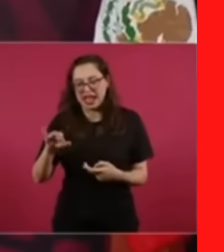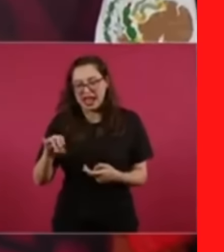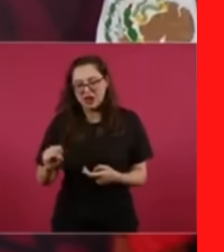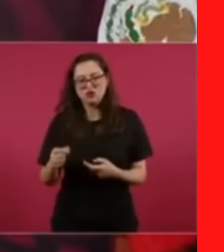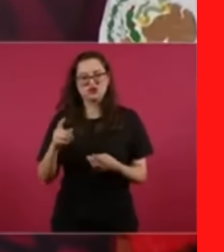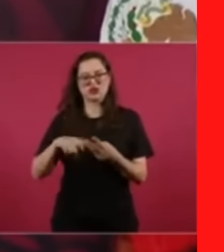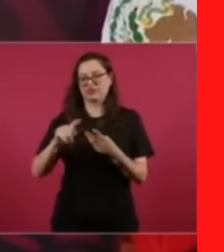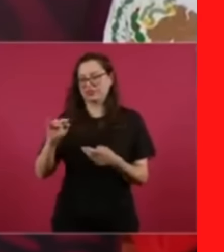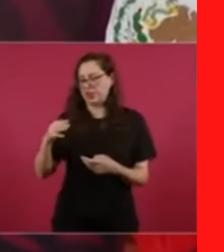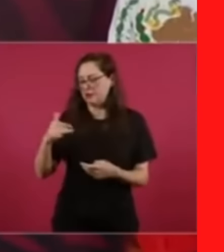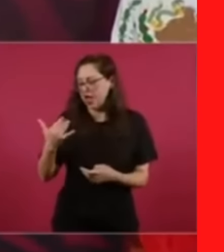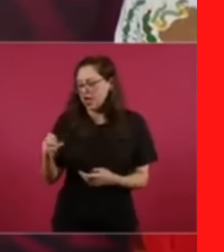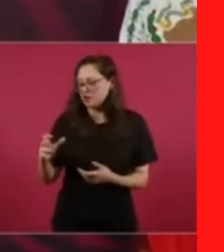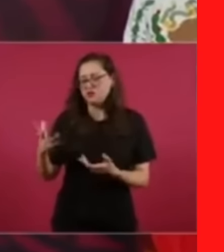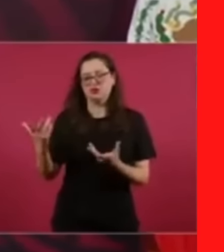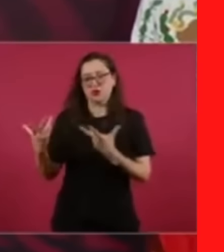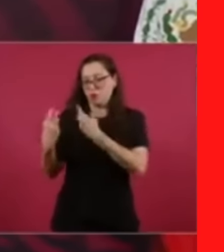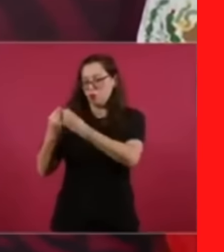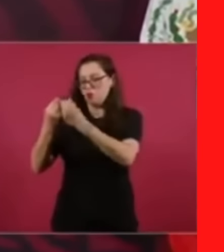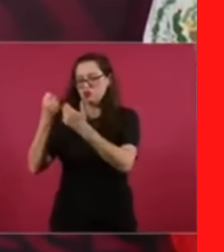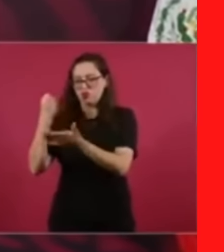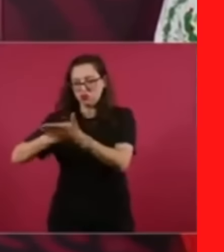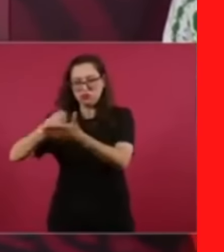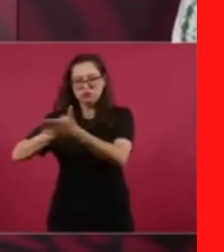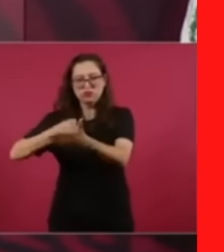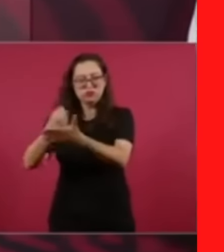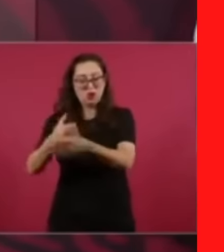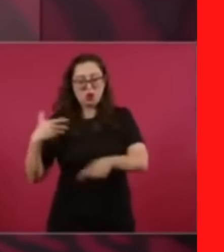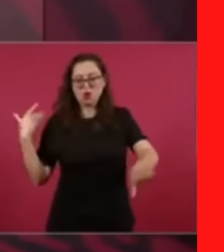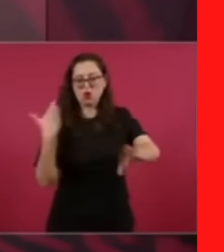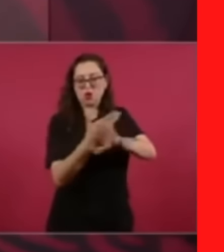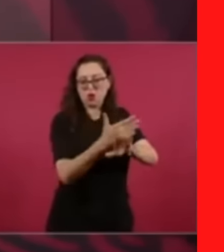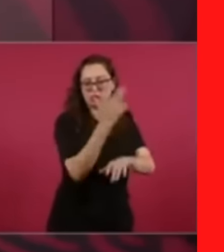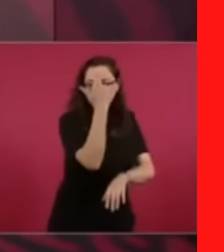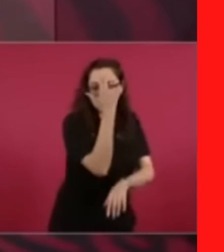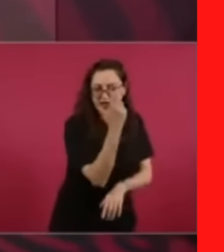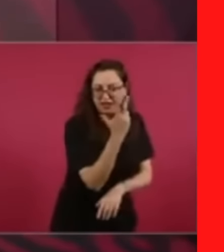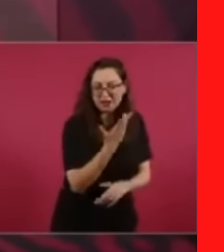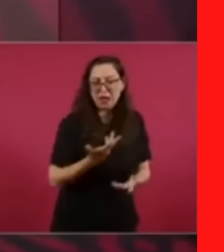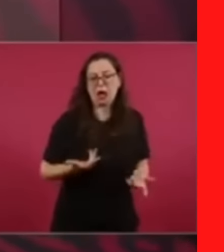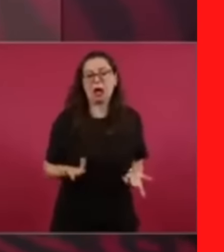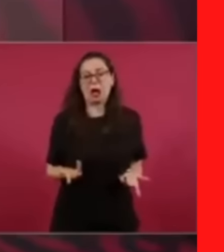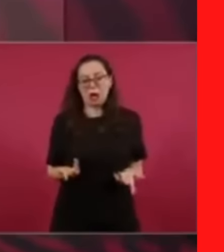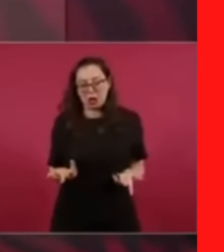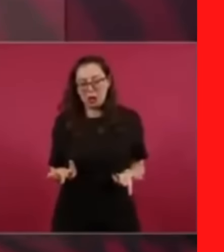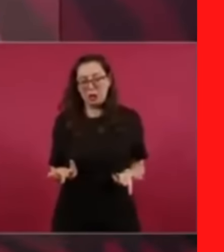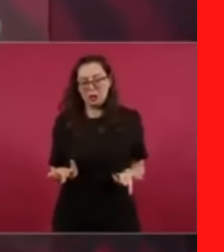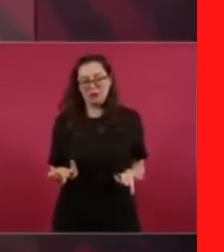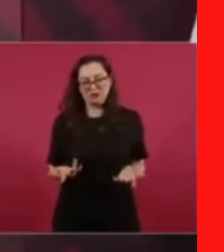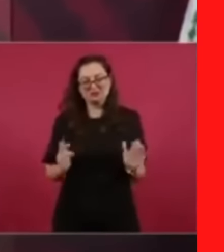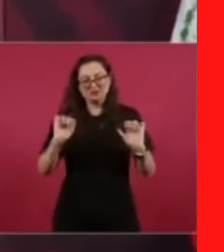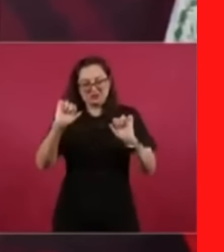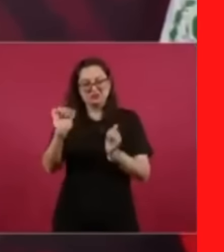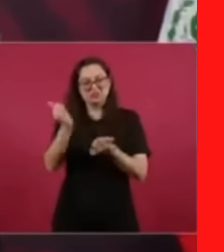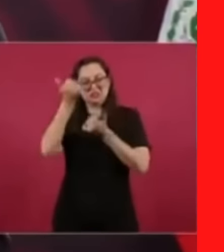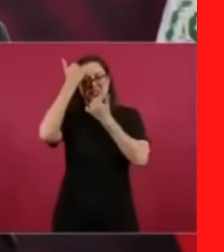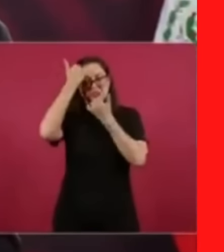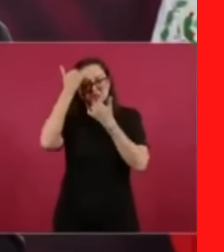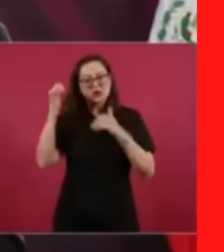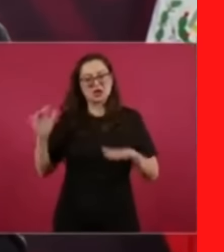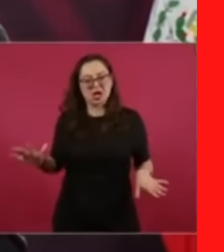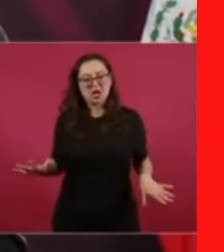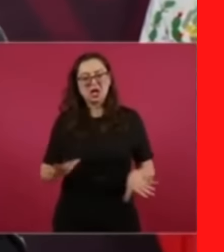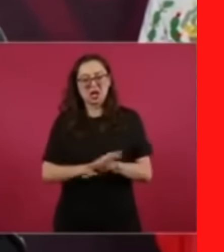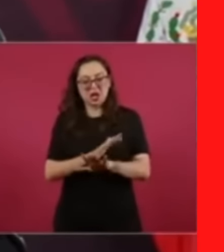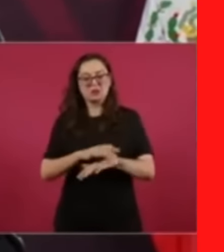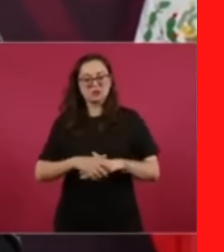Pero ¿qué era el santo del Salvador